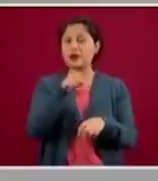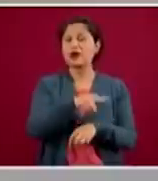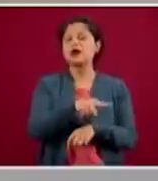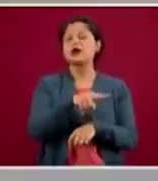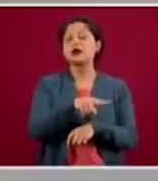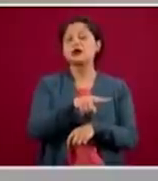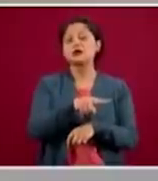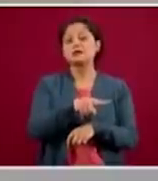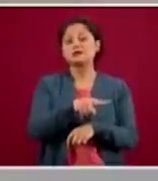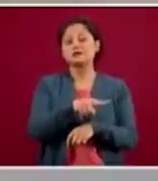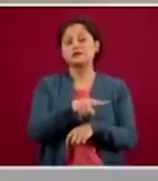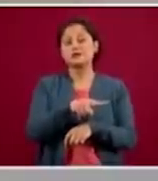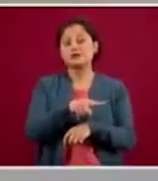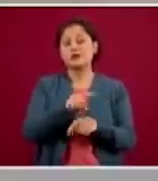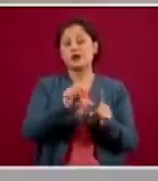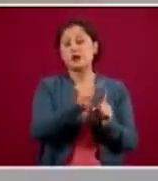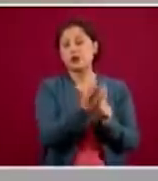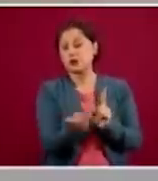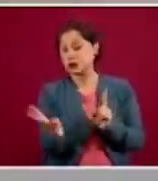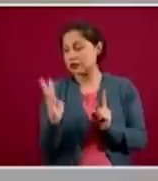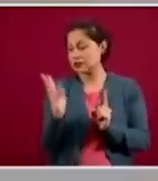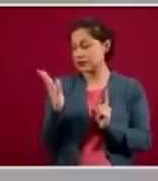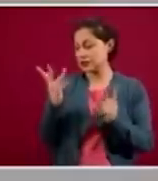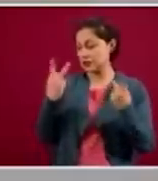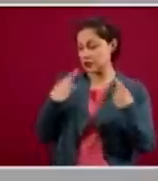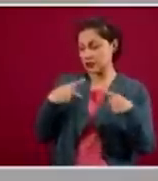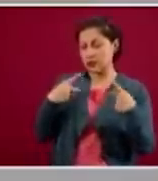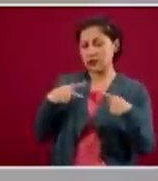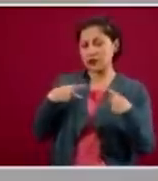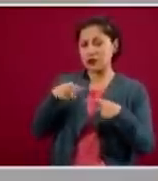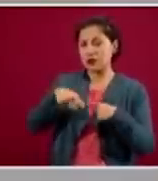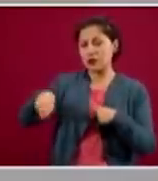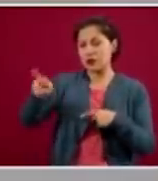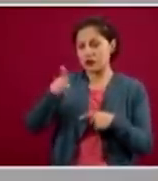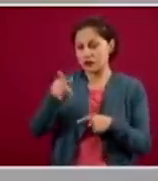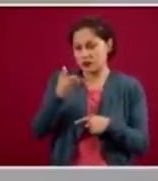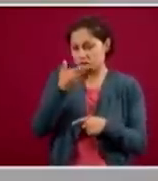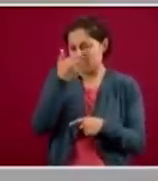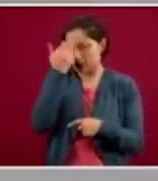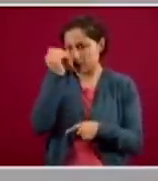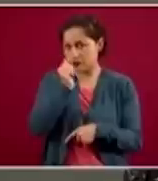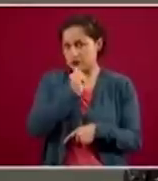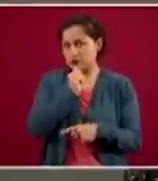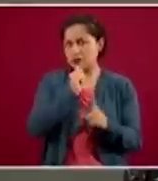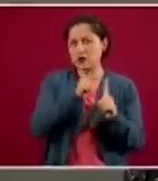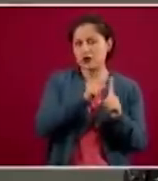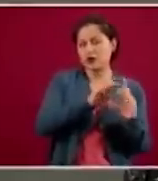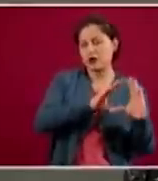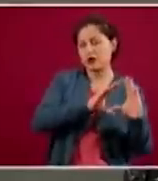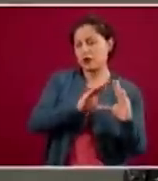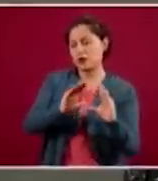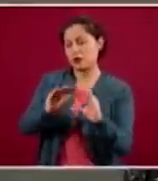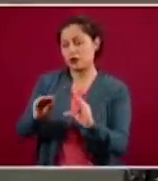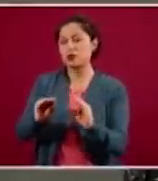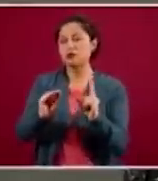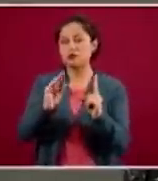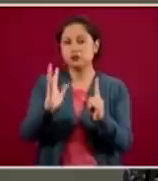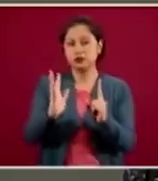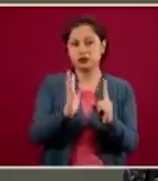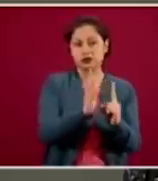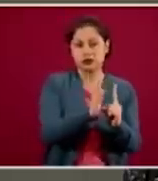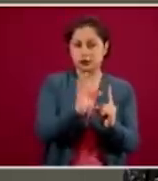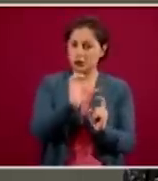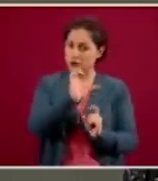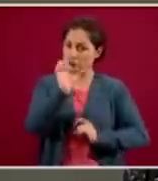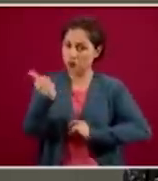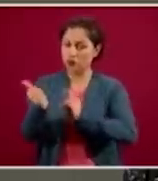necesariamente en el campo de medicina crítica y a su vez cada uno de ellos se hace responsable de cinco pacientes. Eso nos permite expandir muy rápidamente